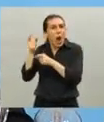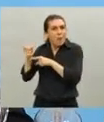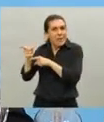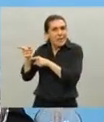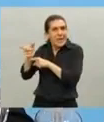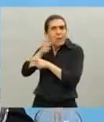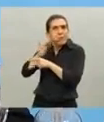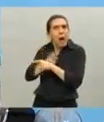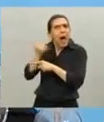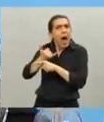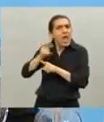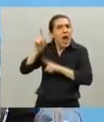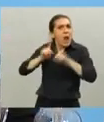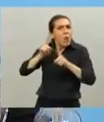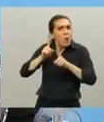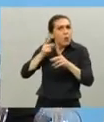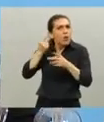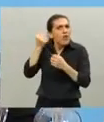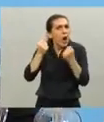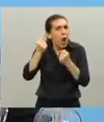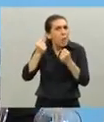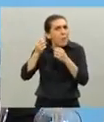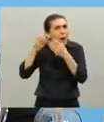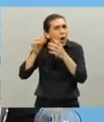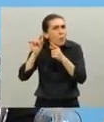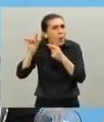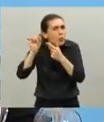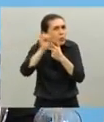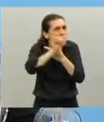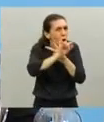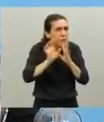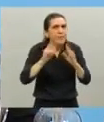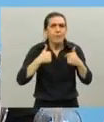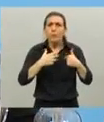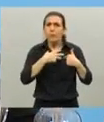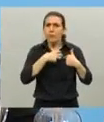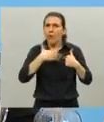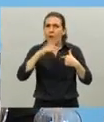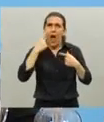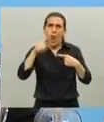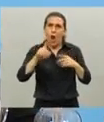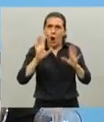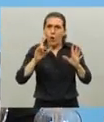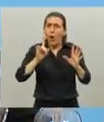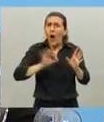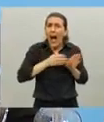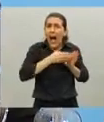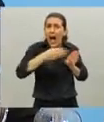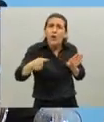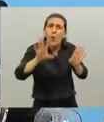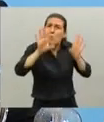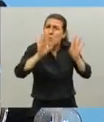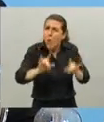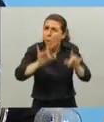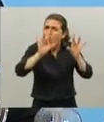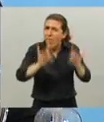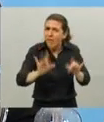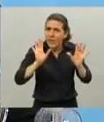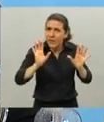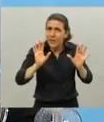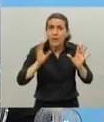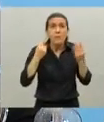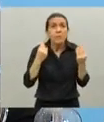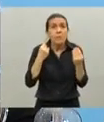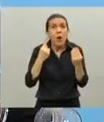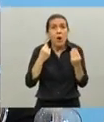moverse y empezaron a rebotar bien y yo confío que eso lo vamos a lograr vamos a tener un año muy difícil porque